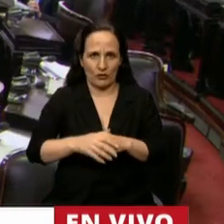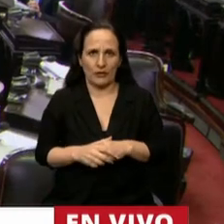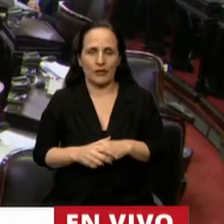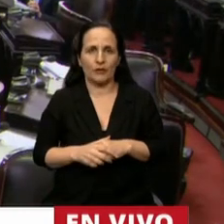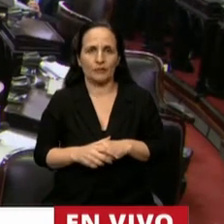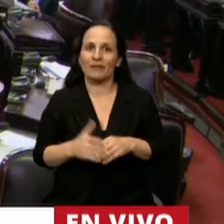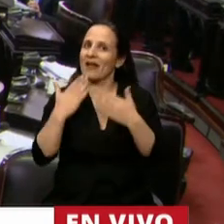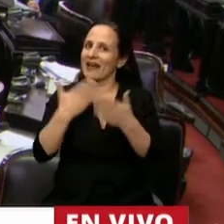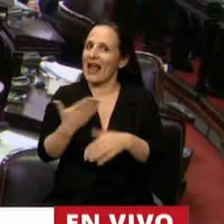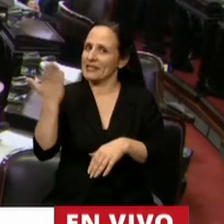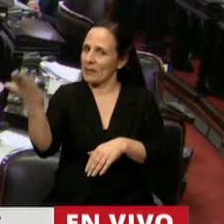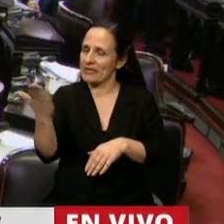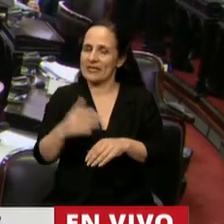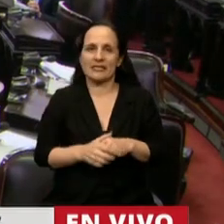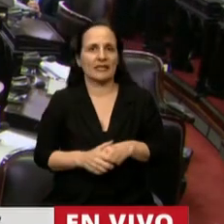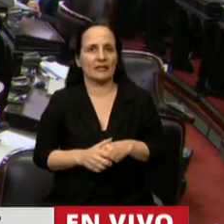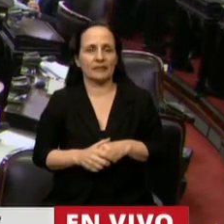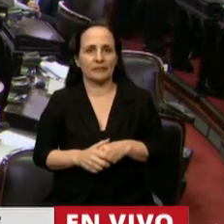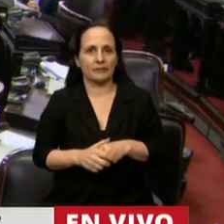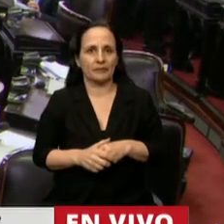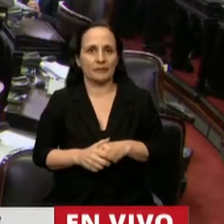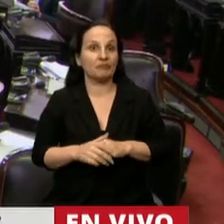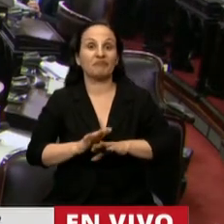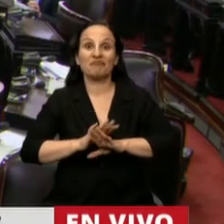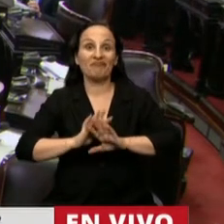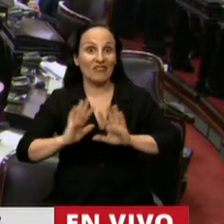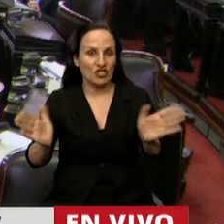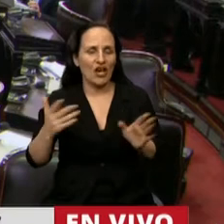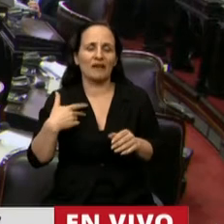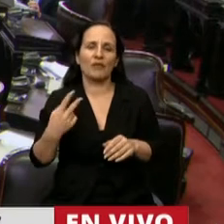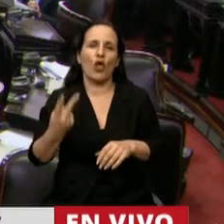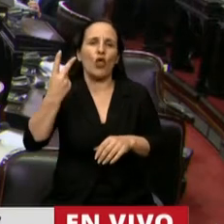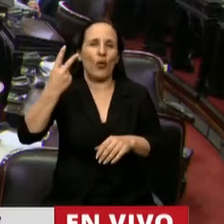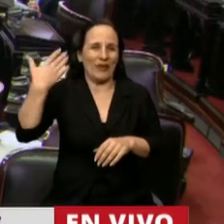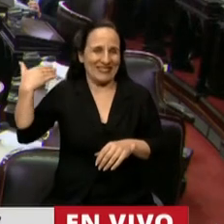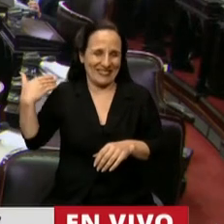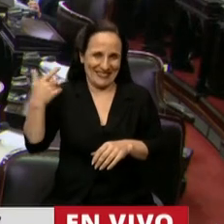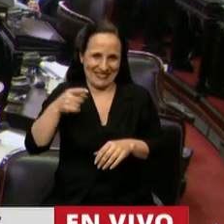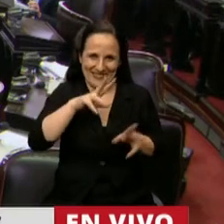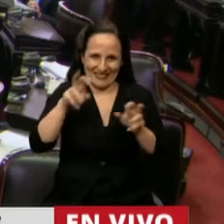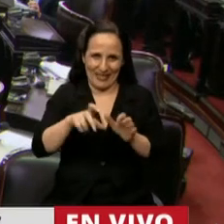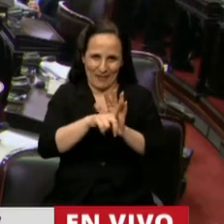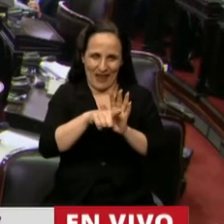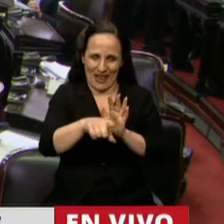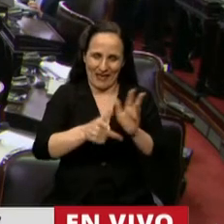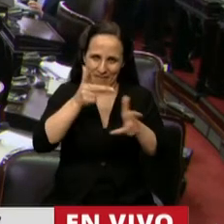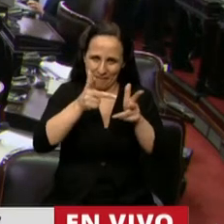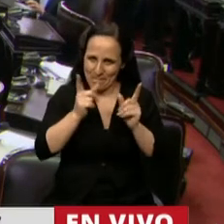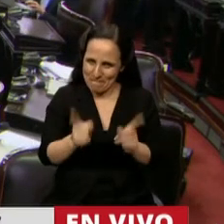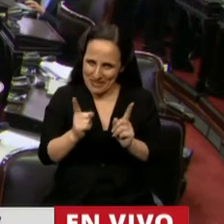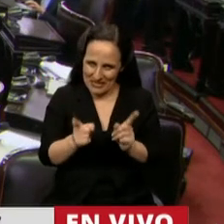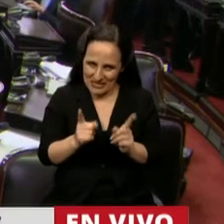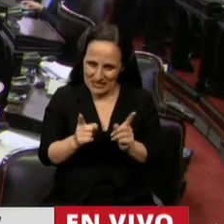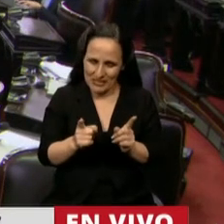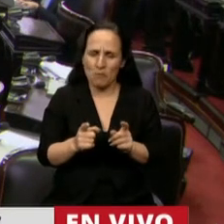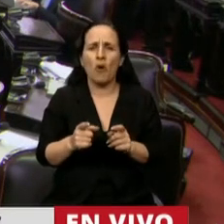Gracias, Presidente. Bueno, como ya hemos señalado las dos veces anteriores que se trató esta ley, y más